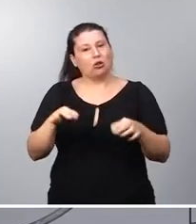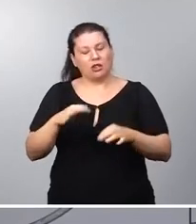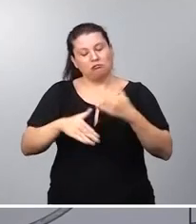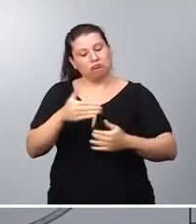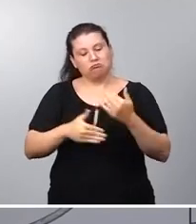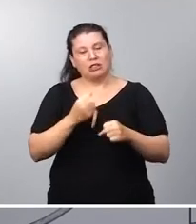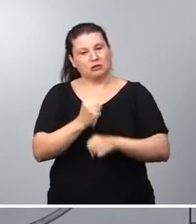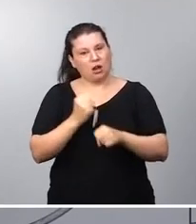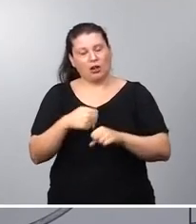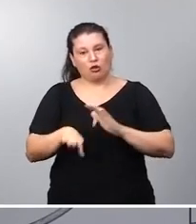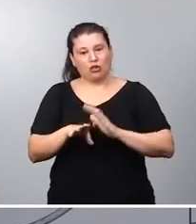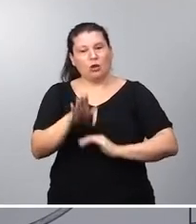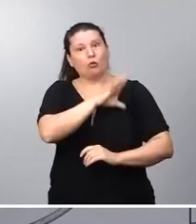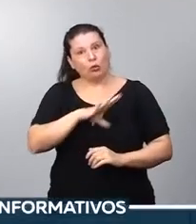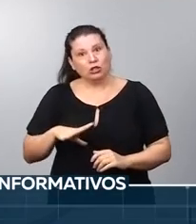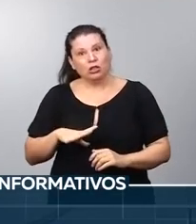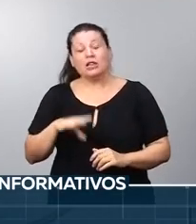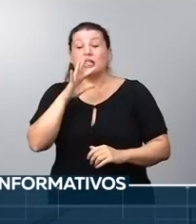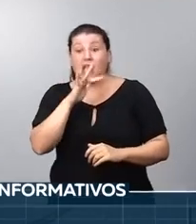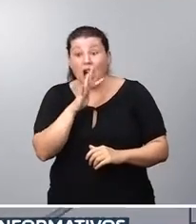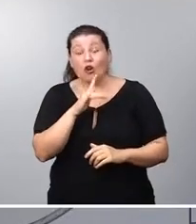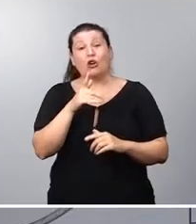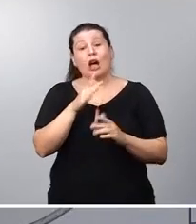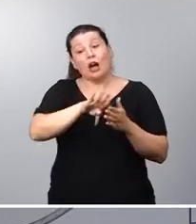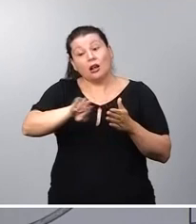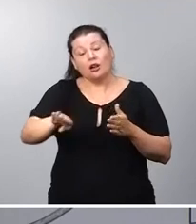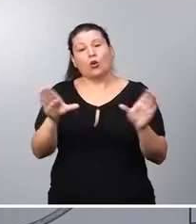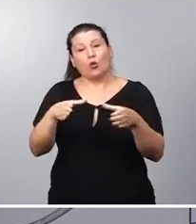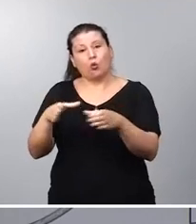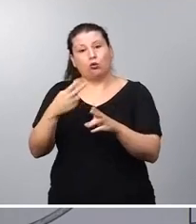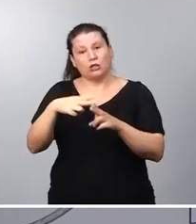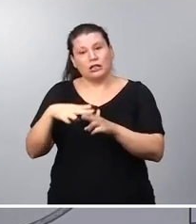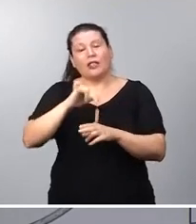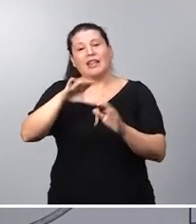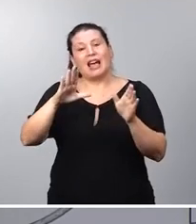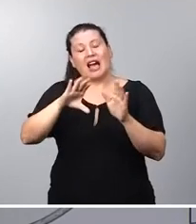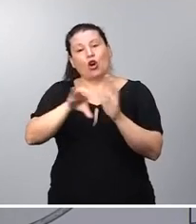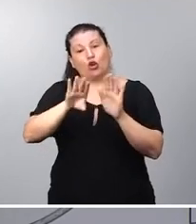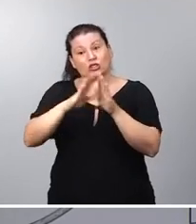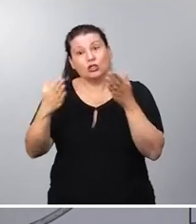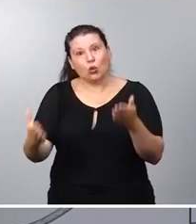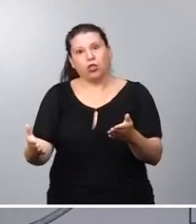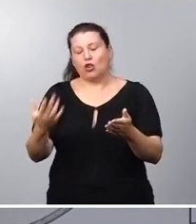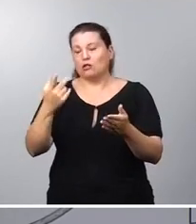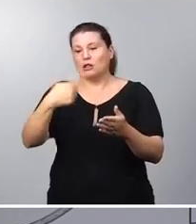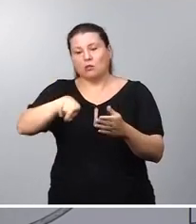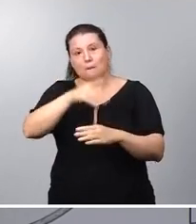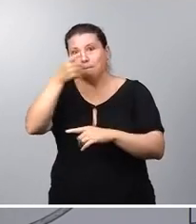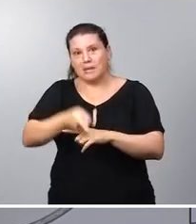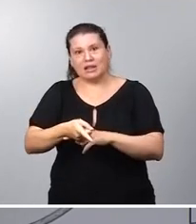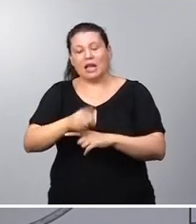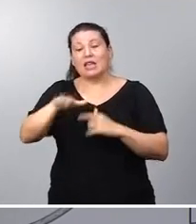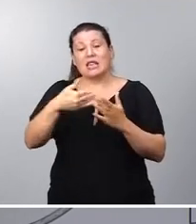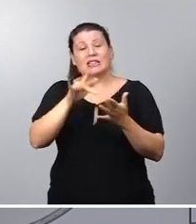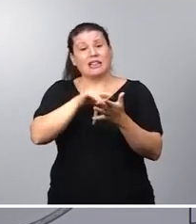Ahora es el tiempo de los grupos políticos, el tiempo de la Constitución del Parlamento, que no se producirá hasta el próximo 17 de agosto.